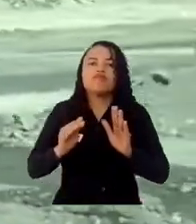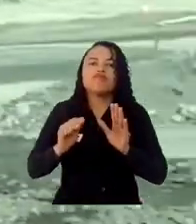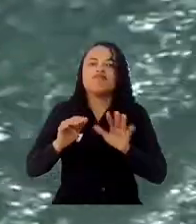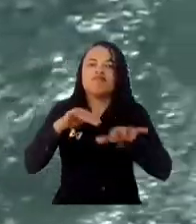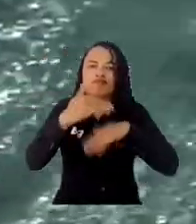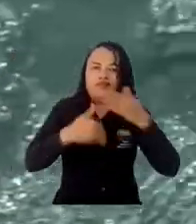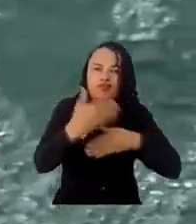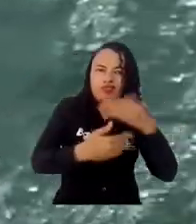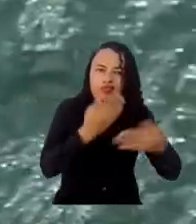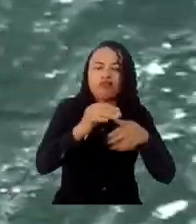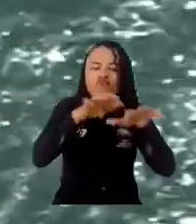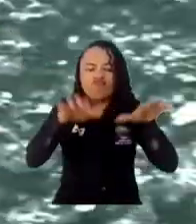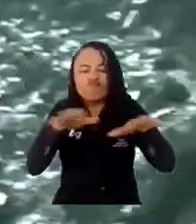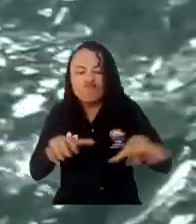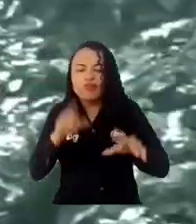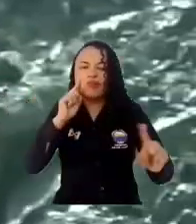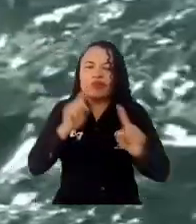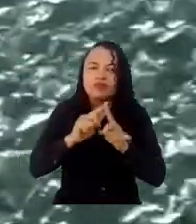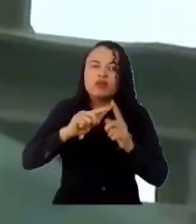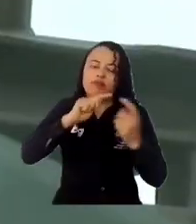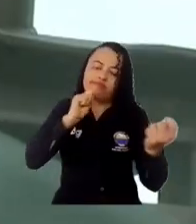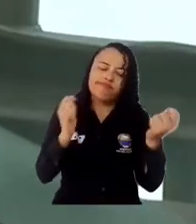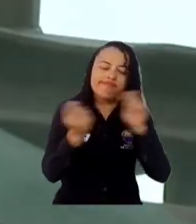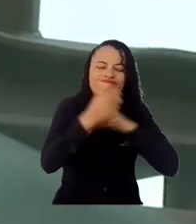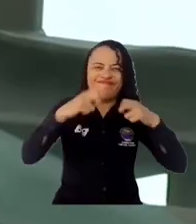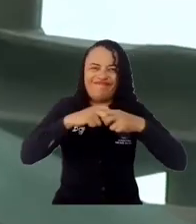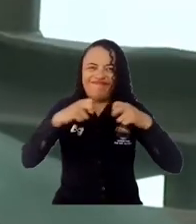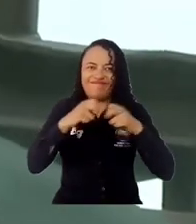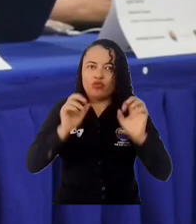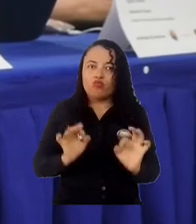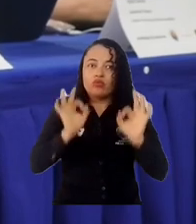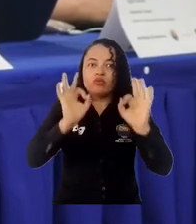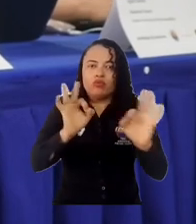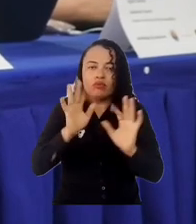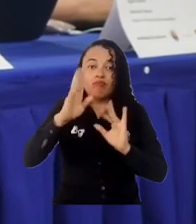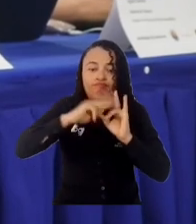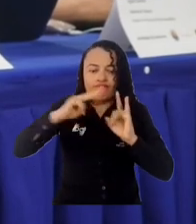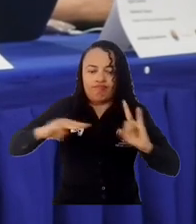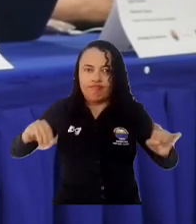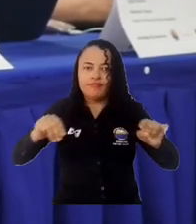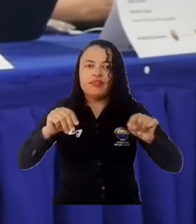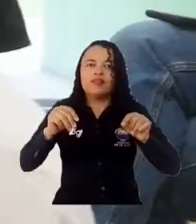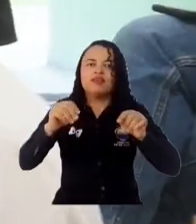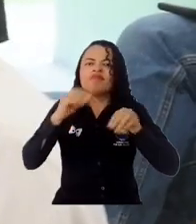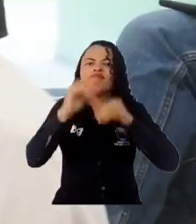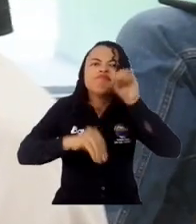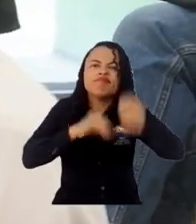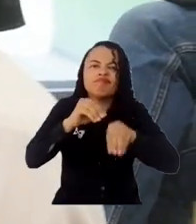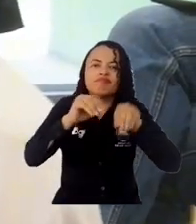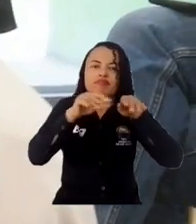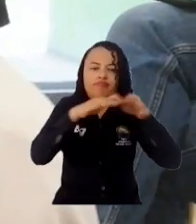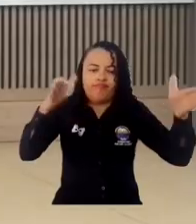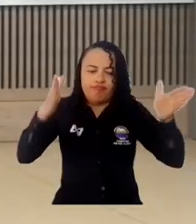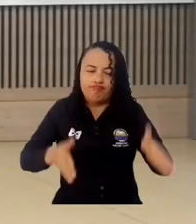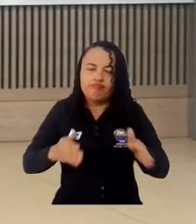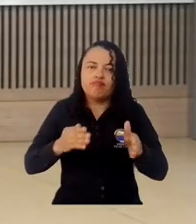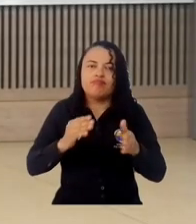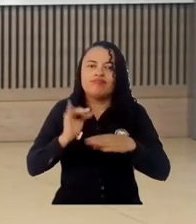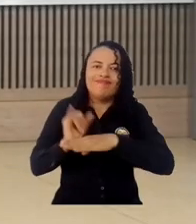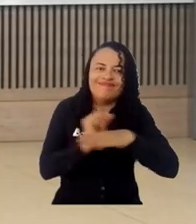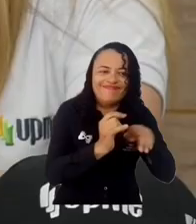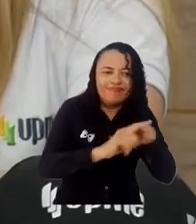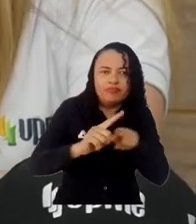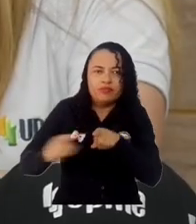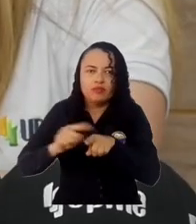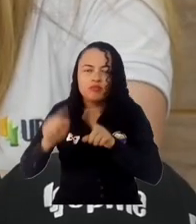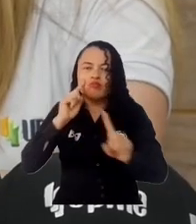Como parte de las acciones hacia una transición energética justa, la Universidad del Magdalena realizó la Mesa Interinstitucional para el